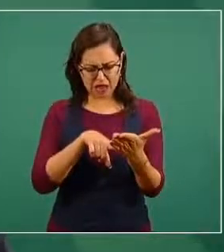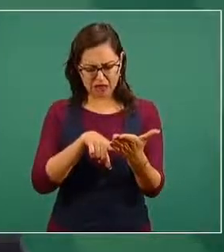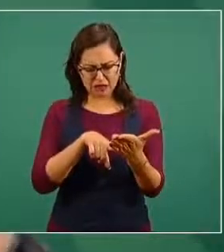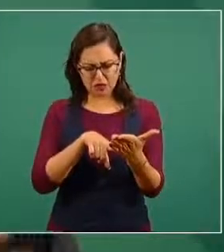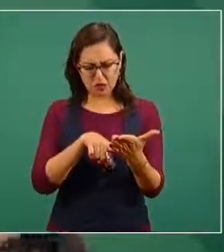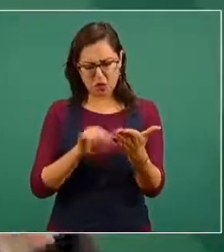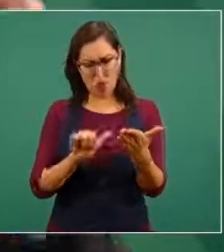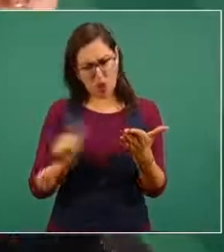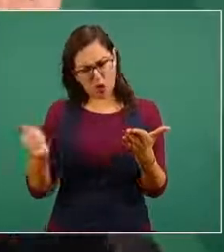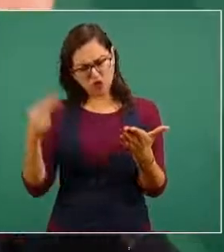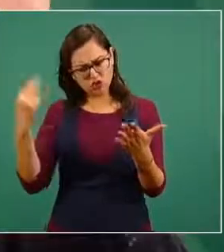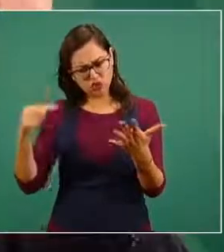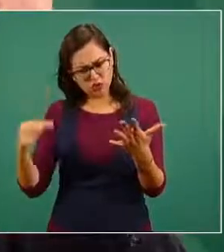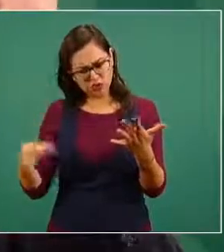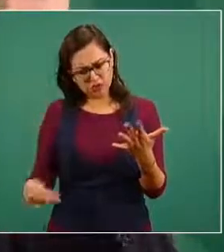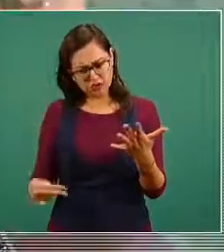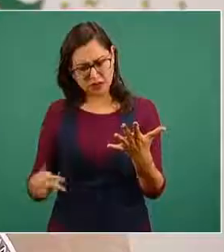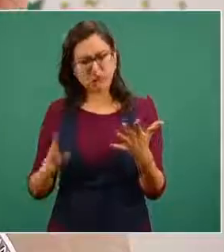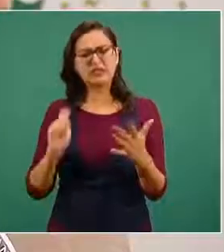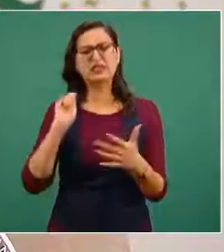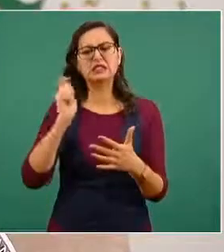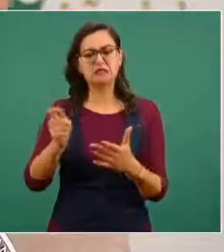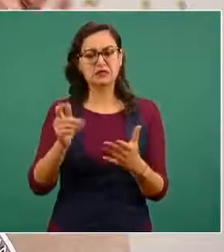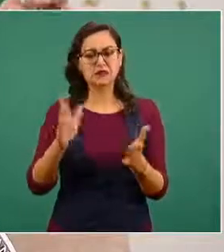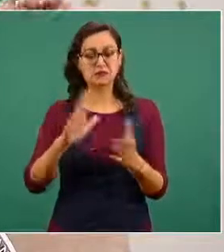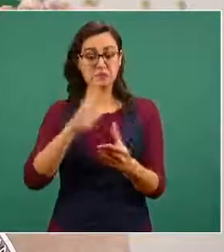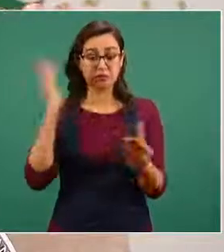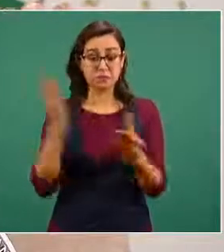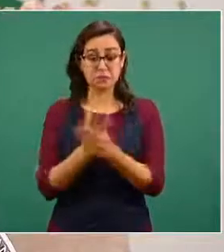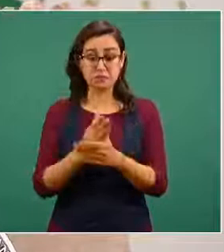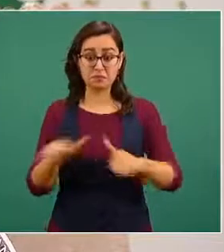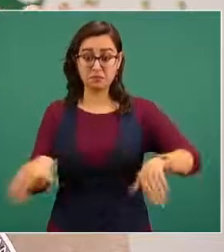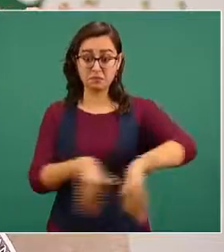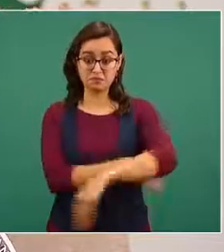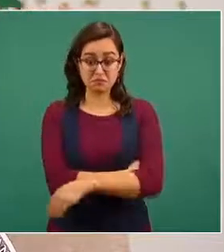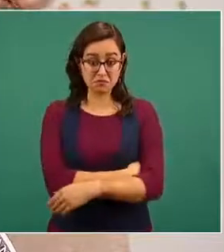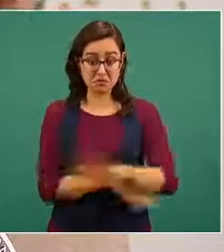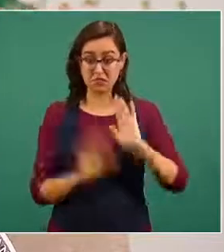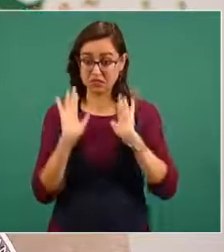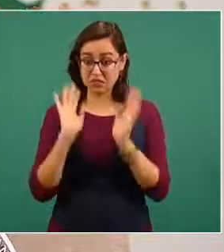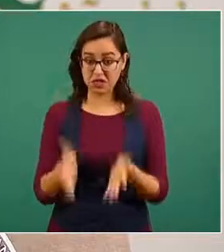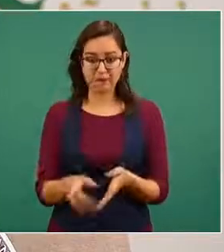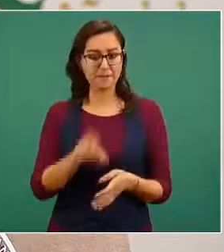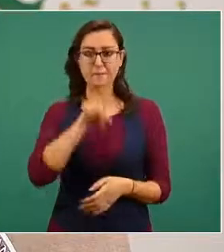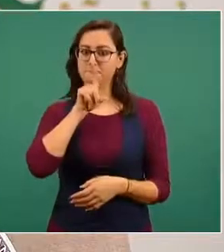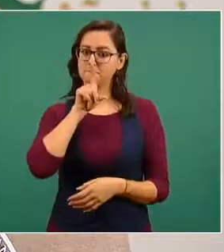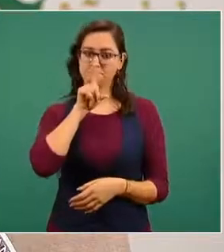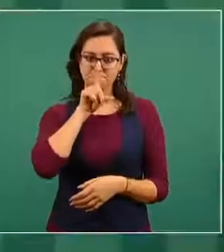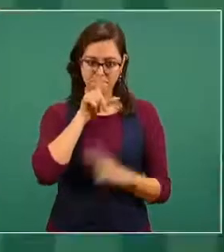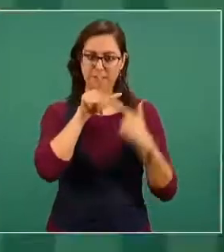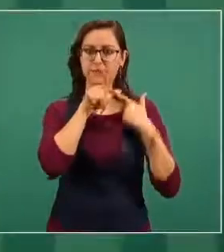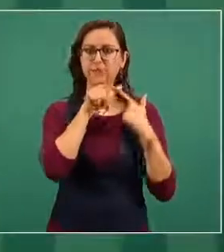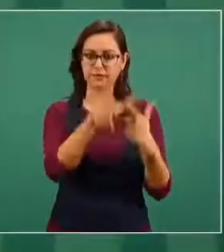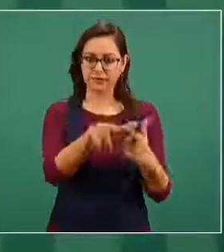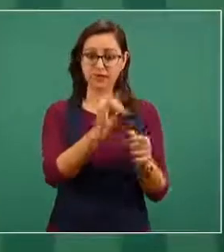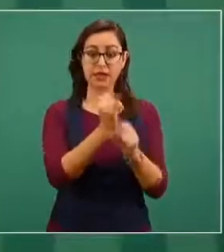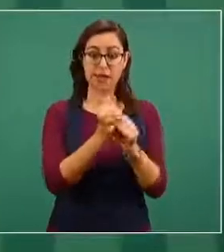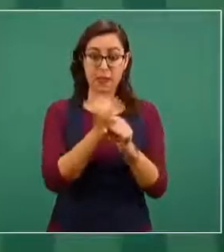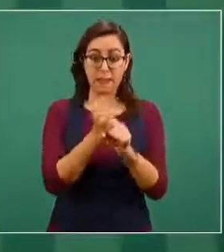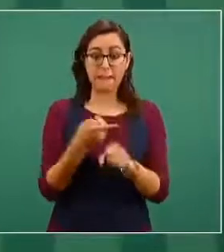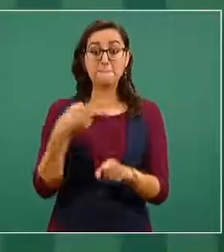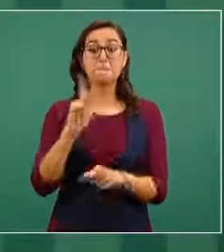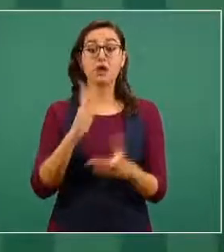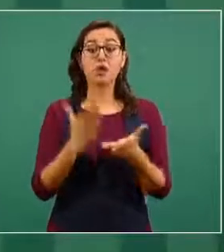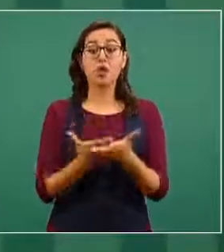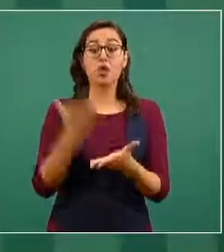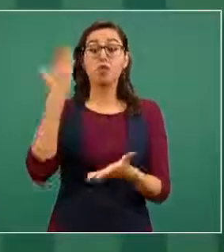lo que sí es respecto a la responsabilidad de generar cienfuegos pues llegan